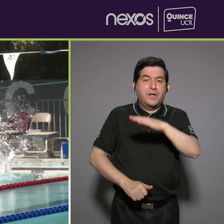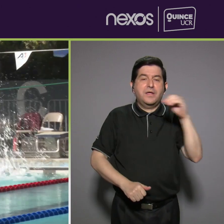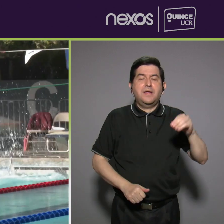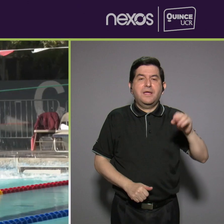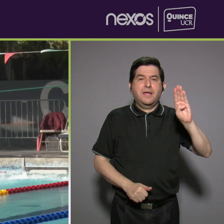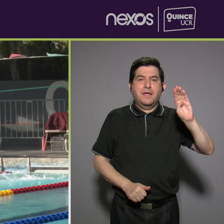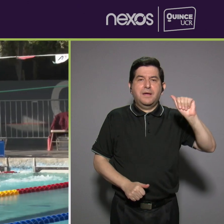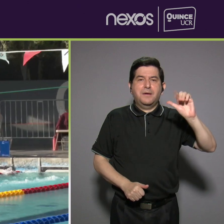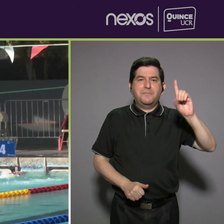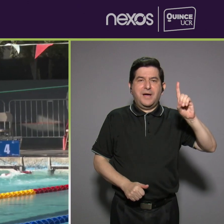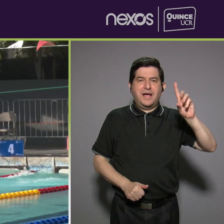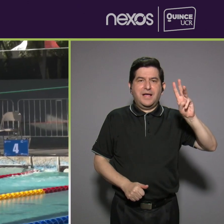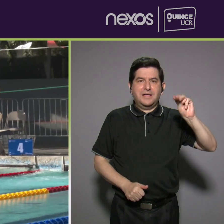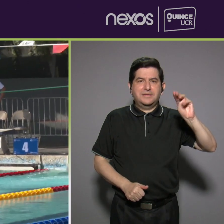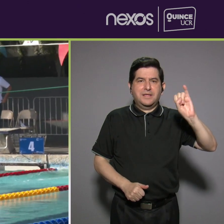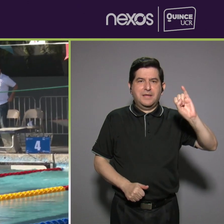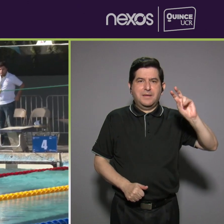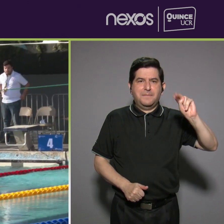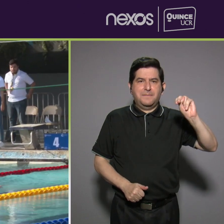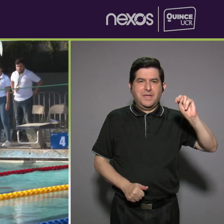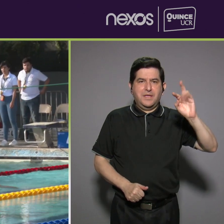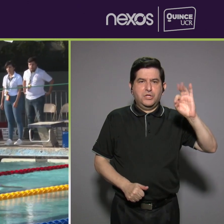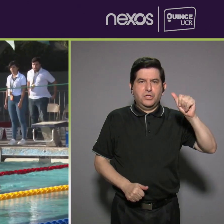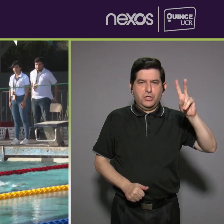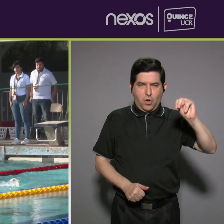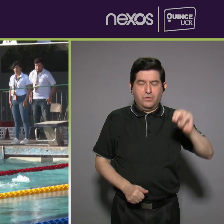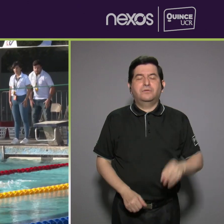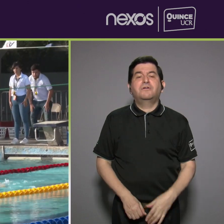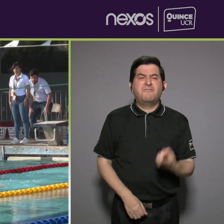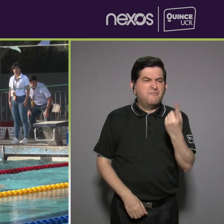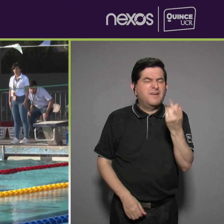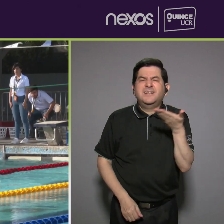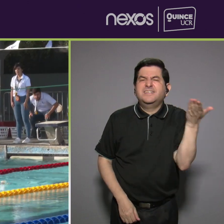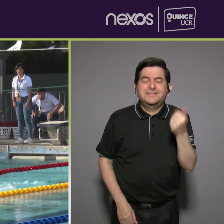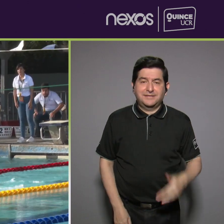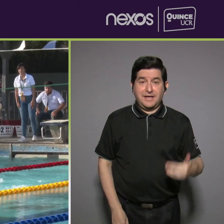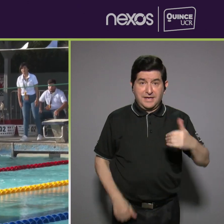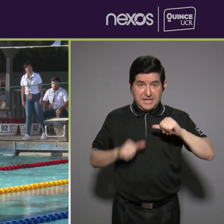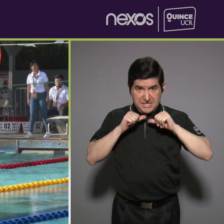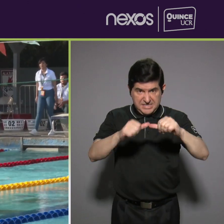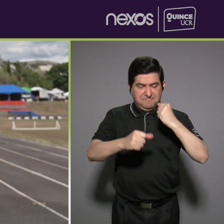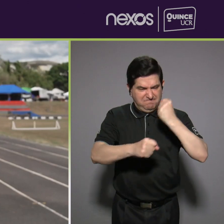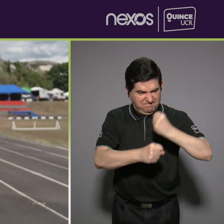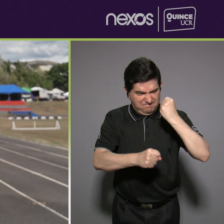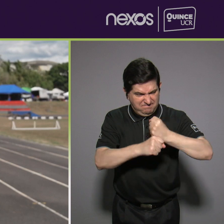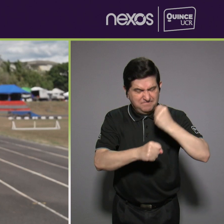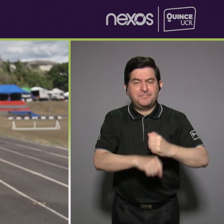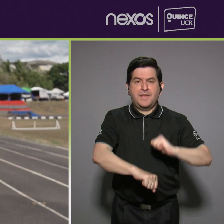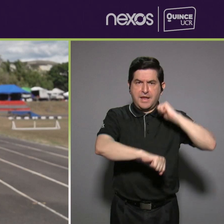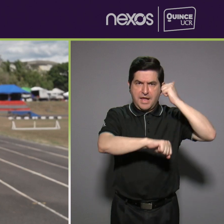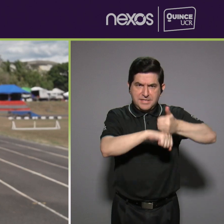badminton, para badminton. Entonces, nada más lo que nos queda es seguir trabajando, crear este semillero, Juegos